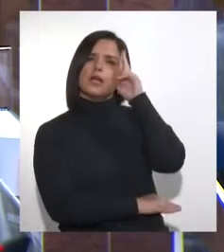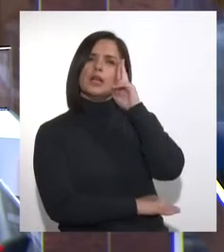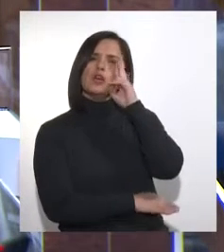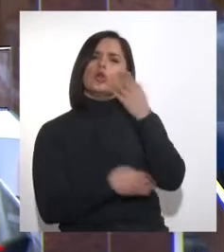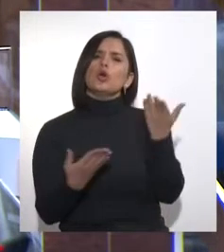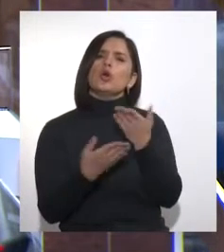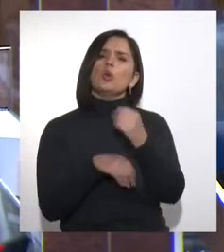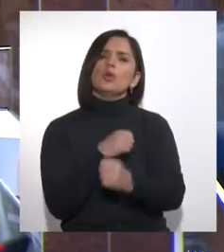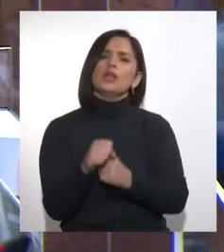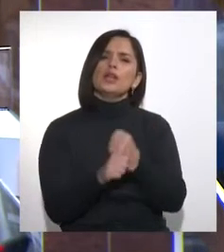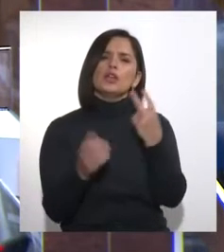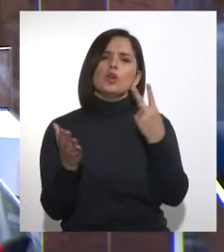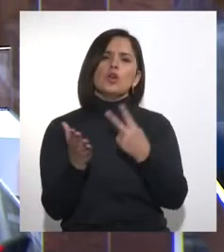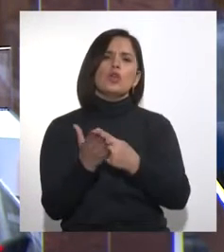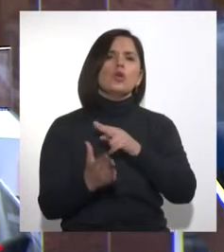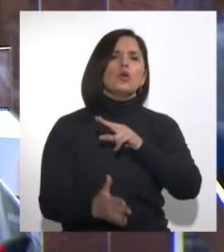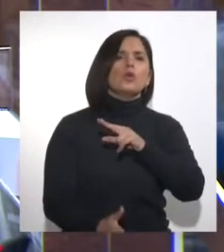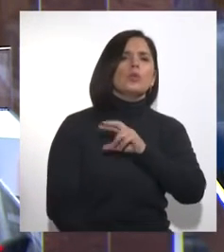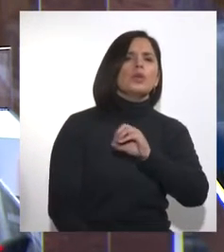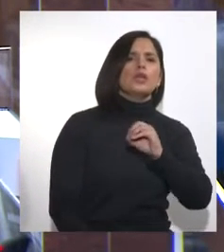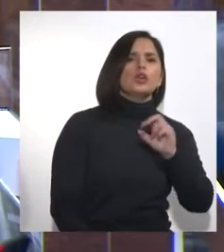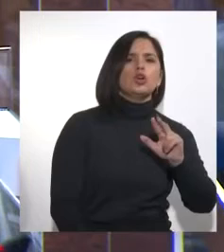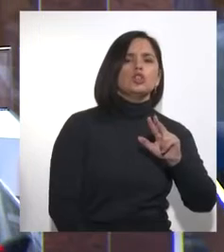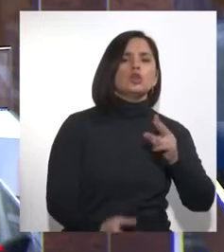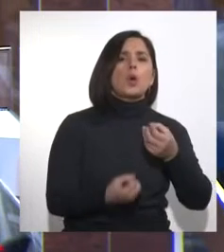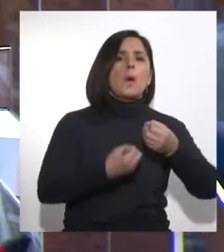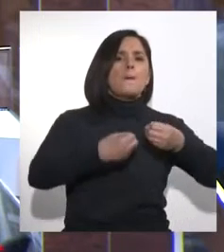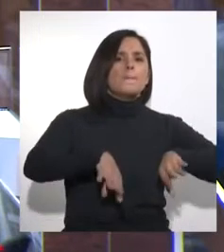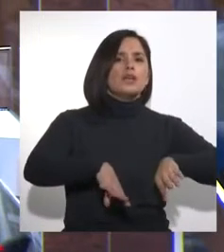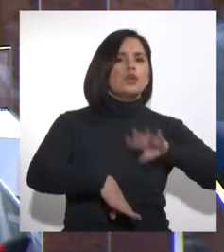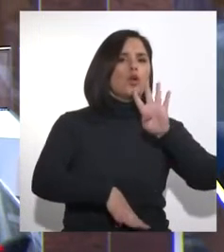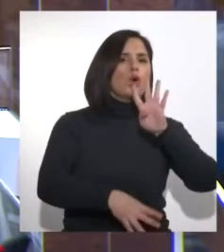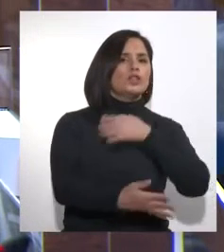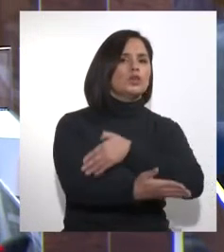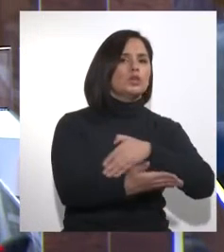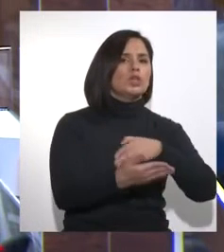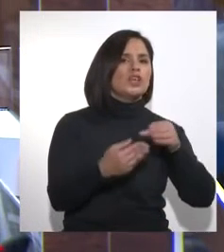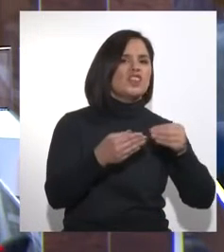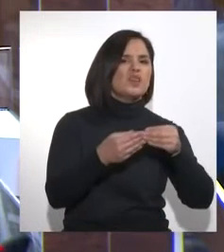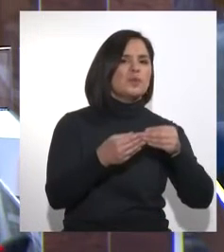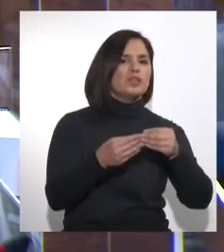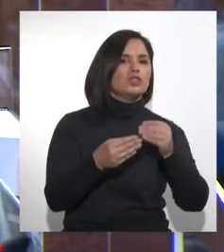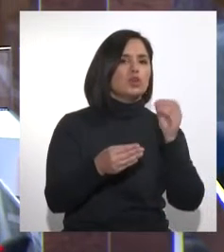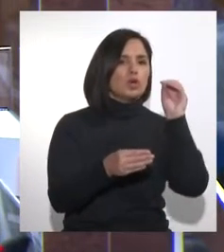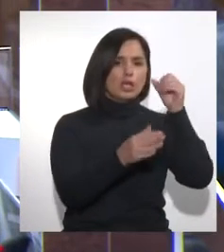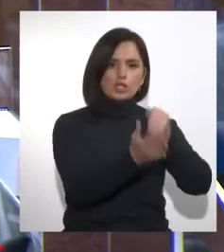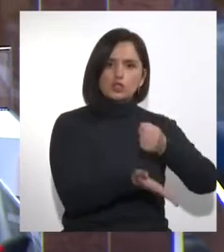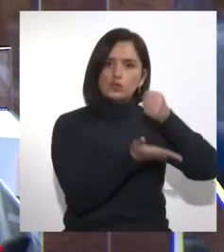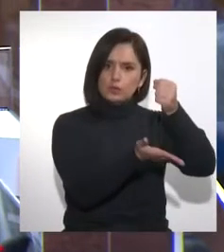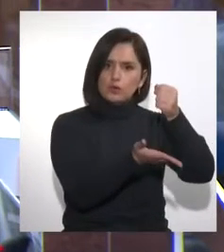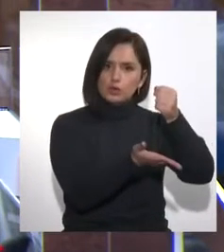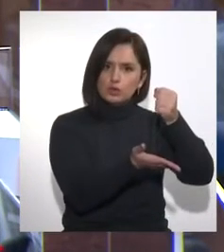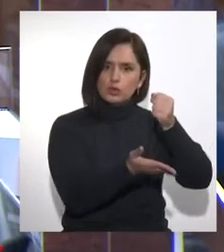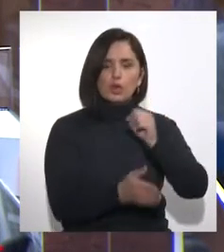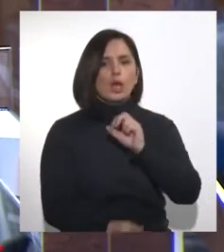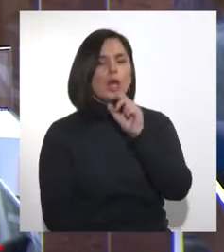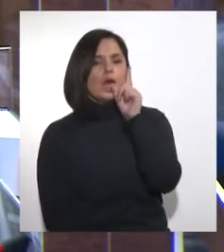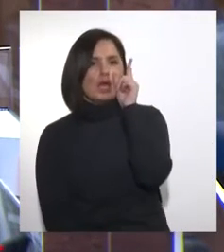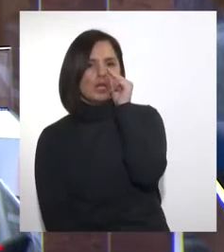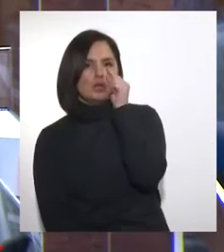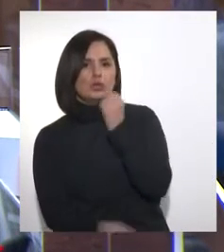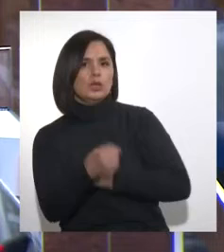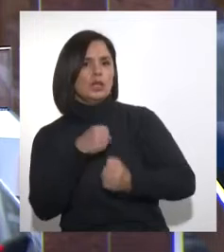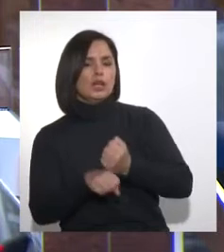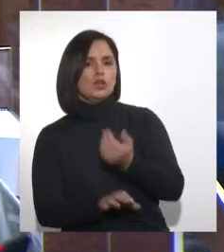perdió 4 millones de pesos en sus cuentas, producto de la crisis. En octubre del año pasado, perdió 2 millones de pesos, producto del